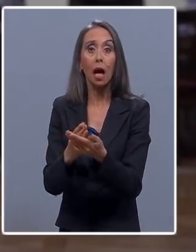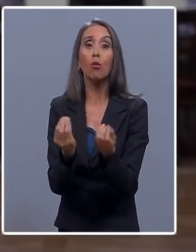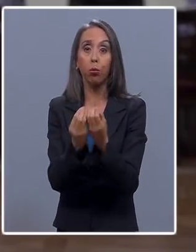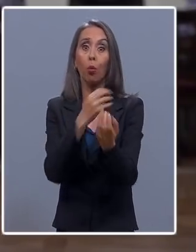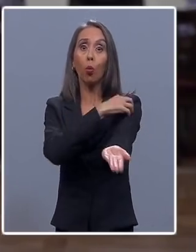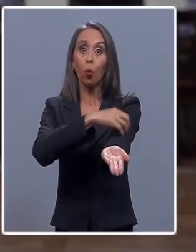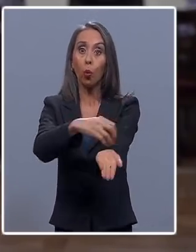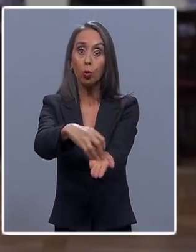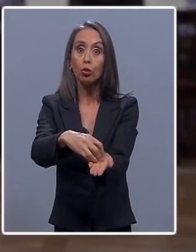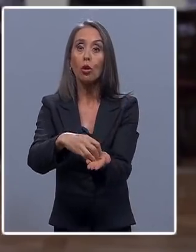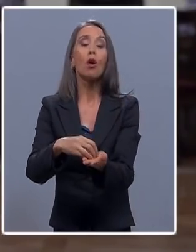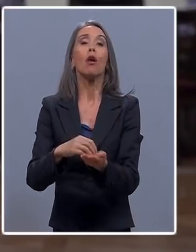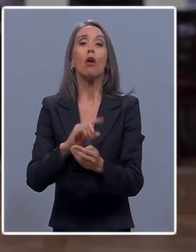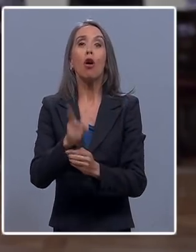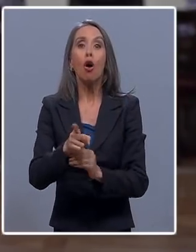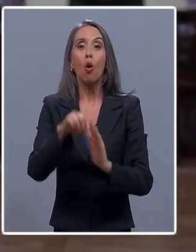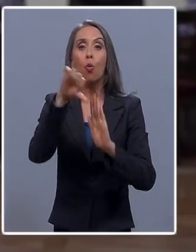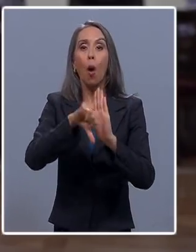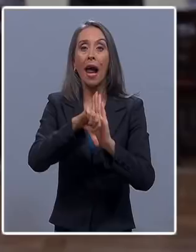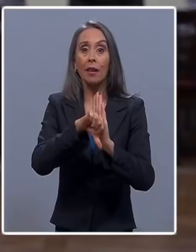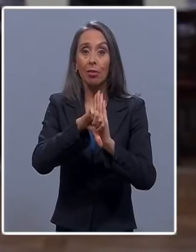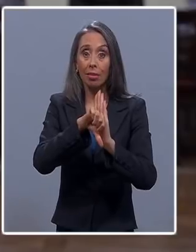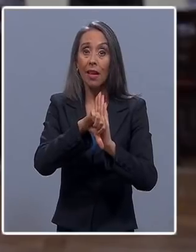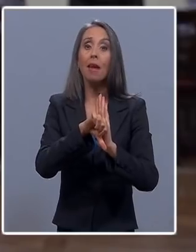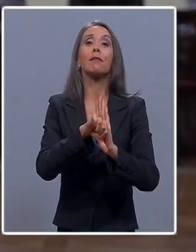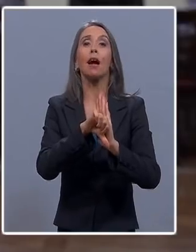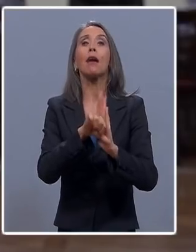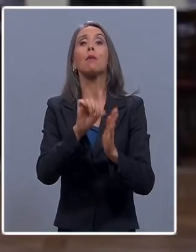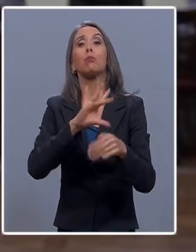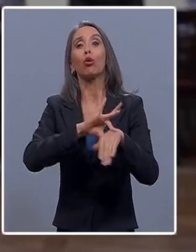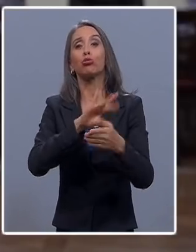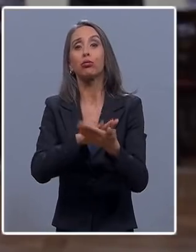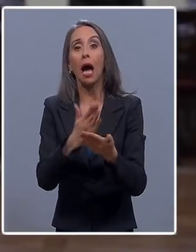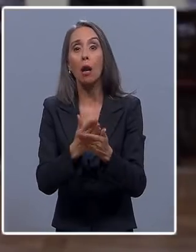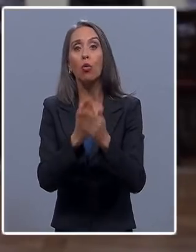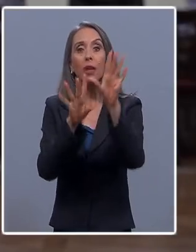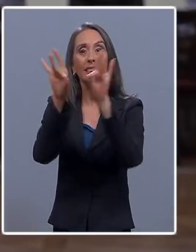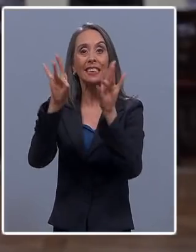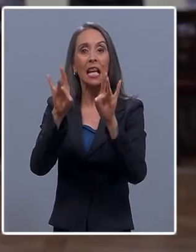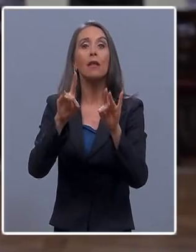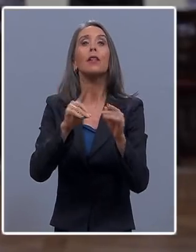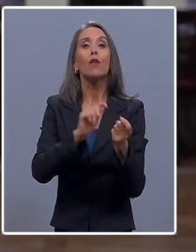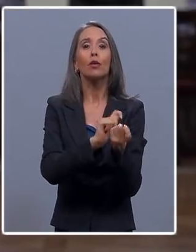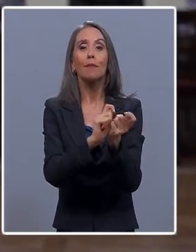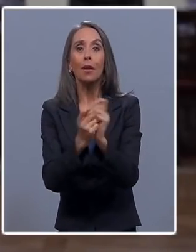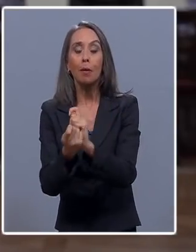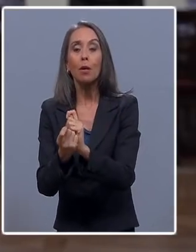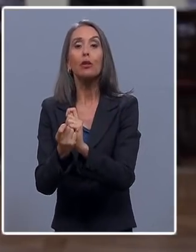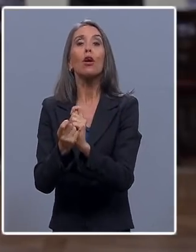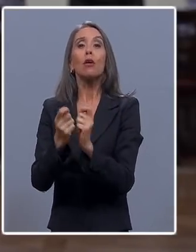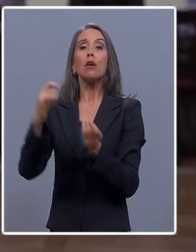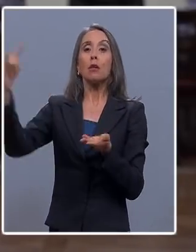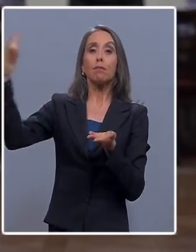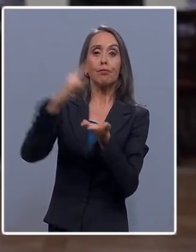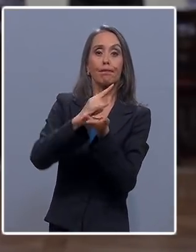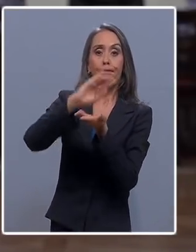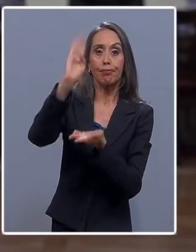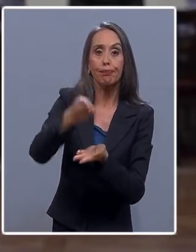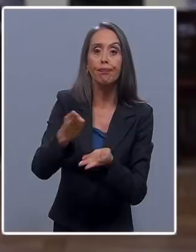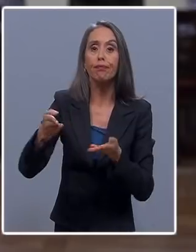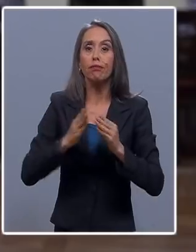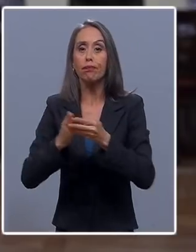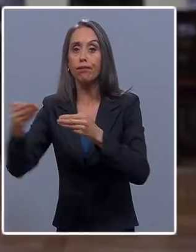decretar cuarentenas sanitarias selectivas y dinámicas, a cerrar nuestras fronteras terrestres, aéreas y marítimas,